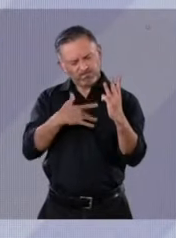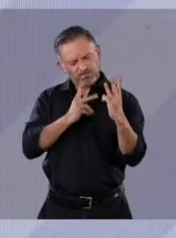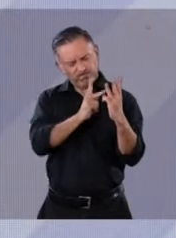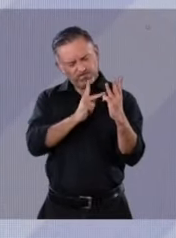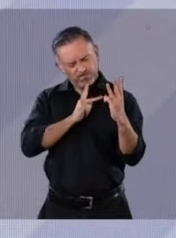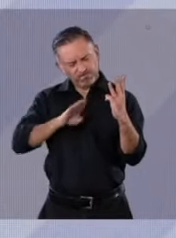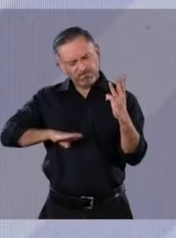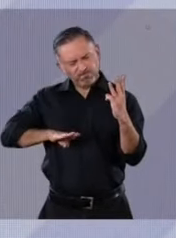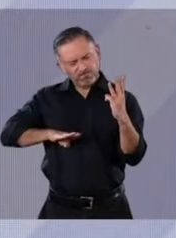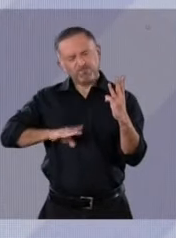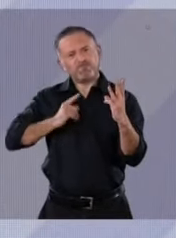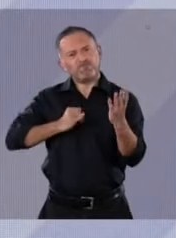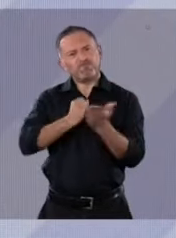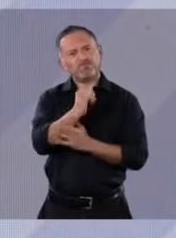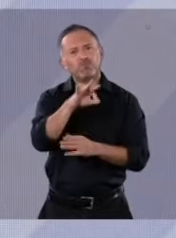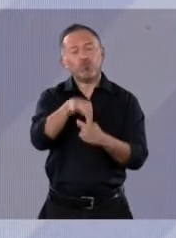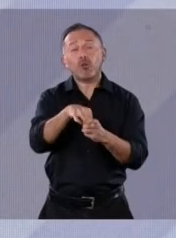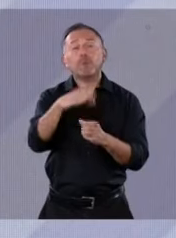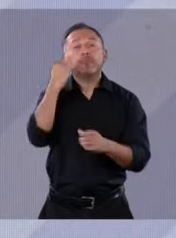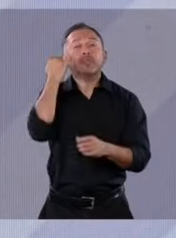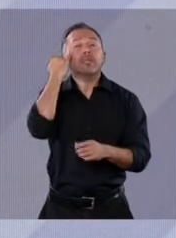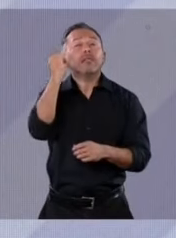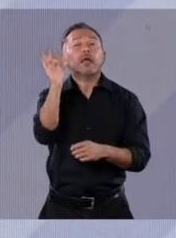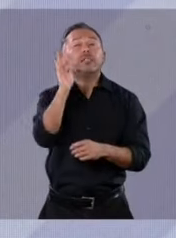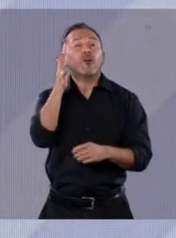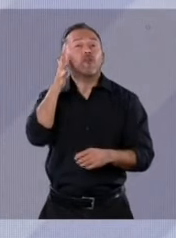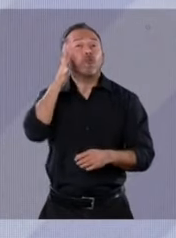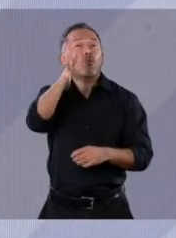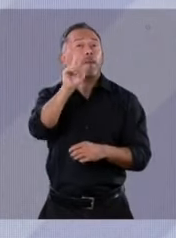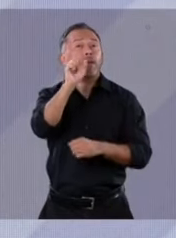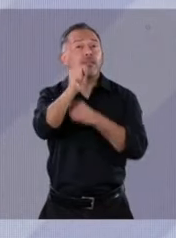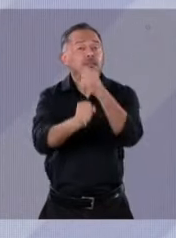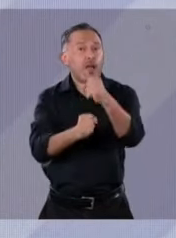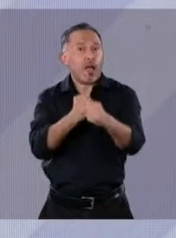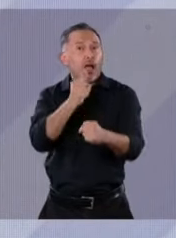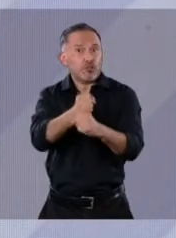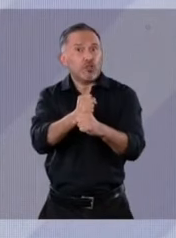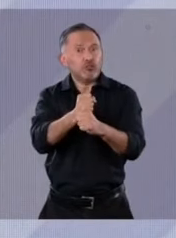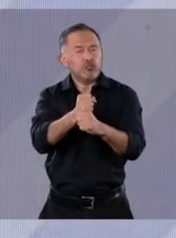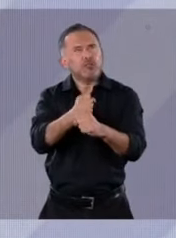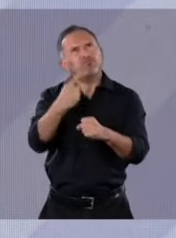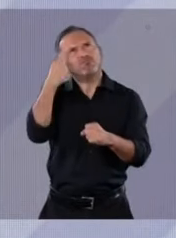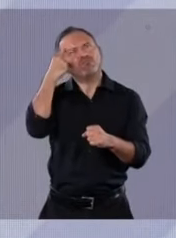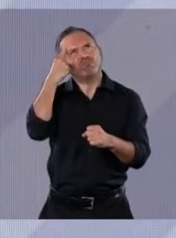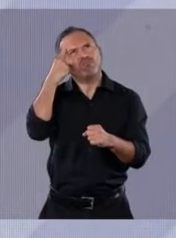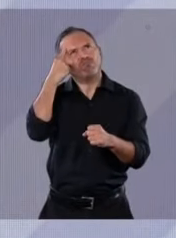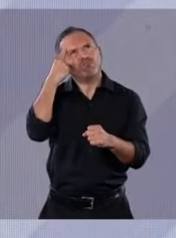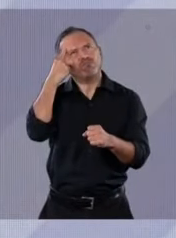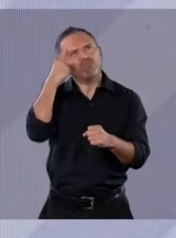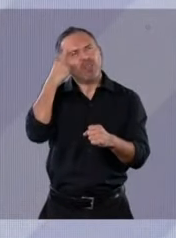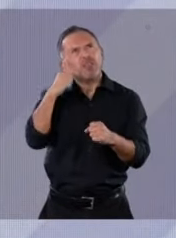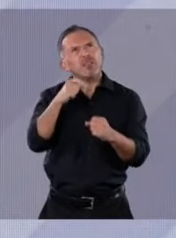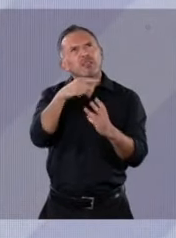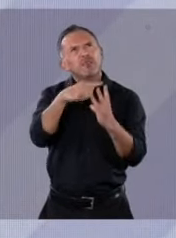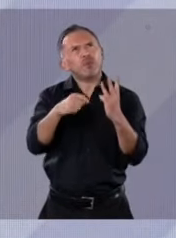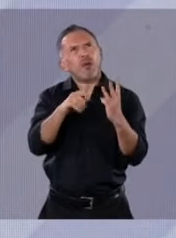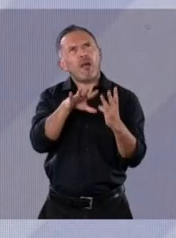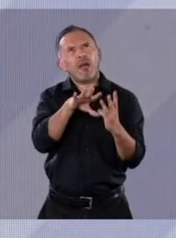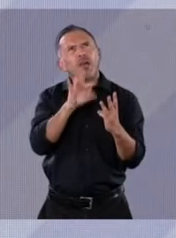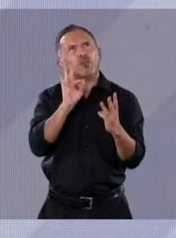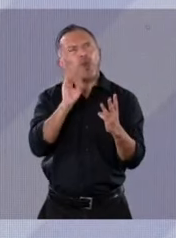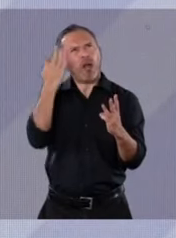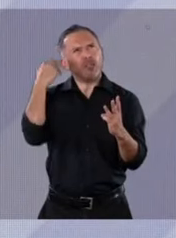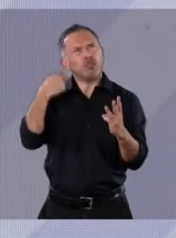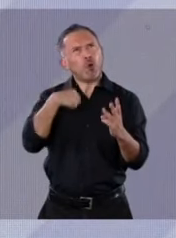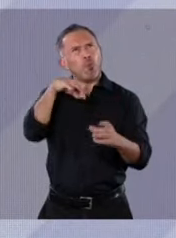en 20 años tuvieras que explicar tu elección, tu próxima elección, ¿de quién te sentirías orgulloso de haber